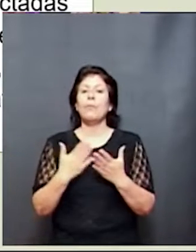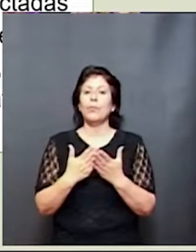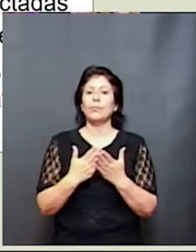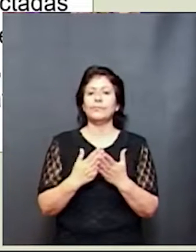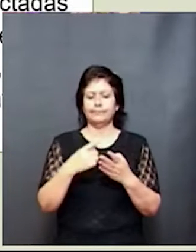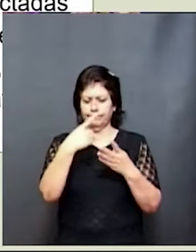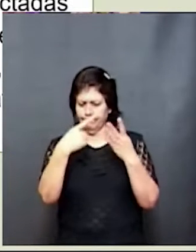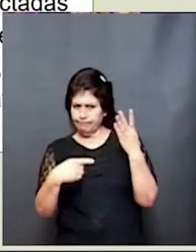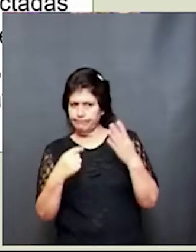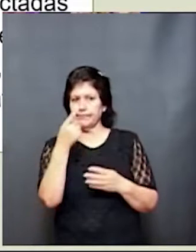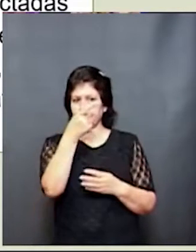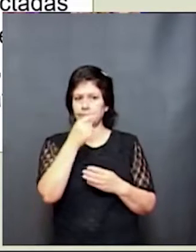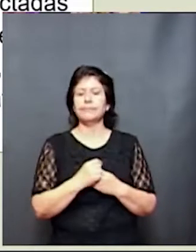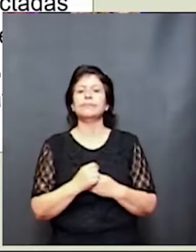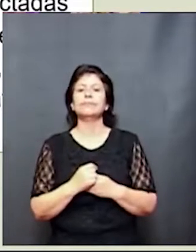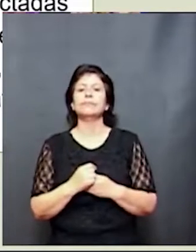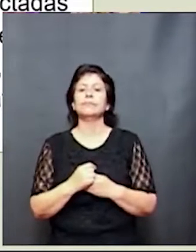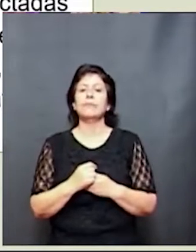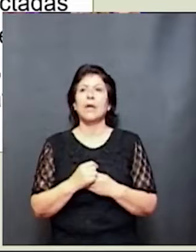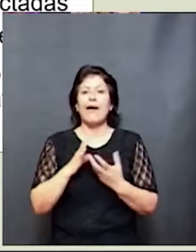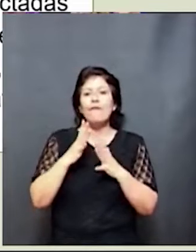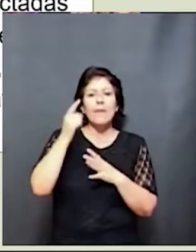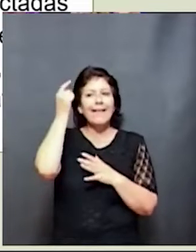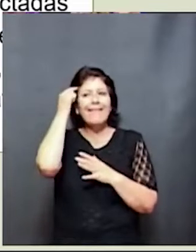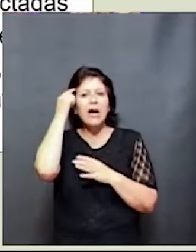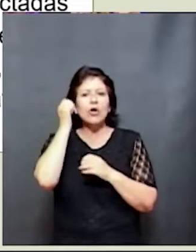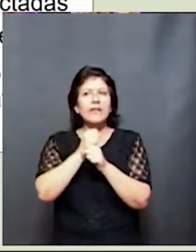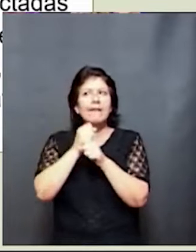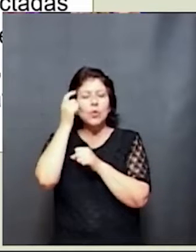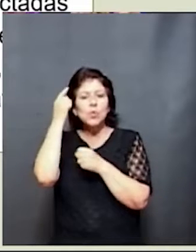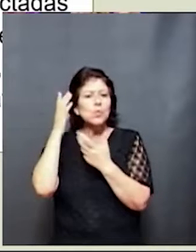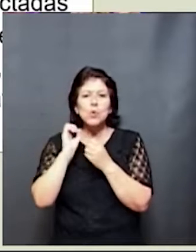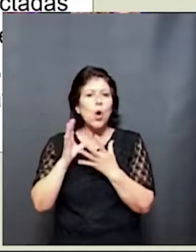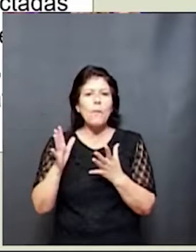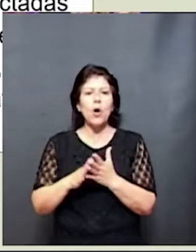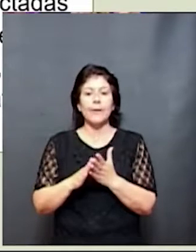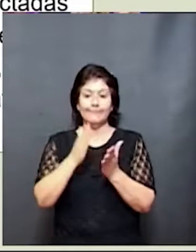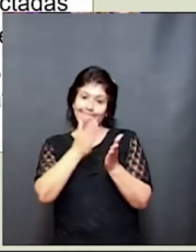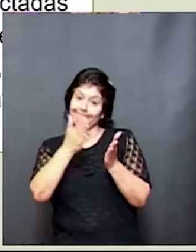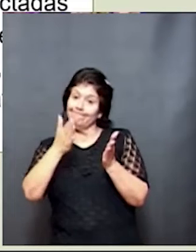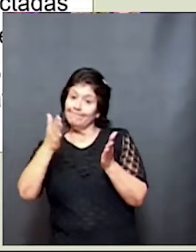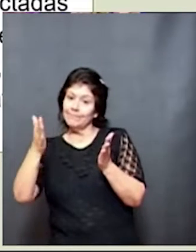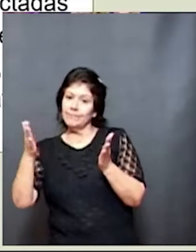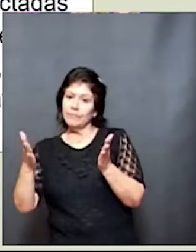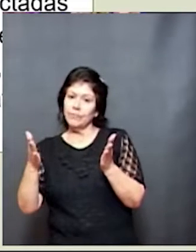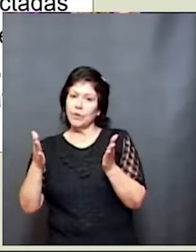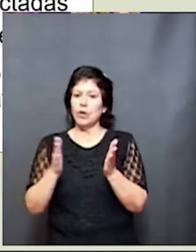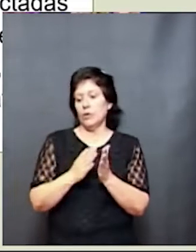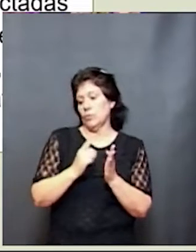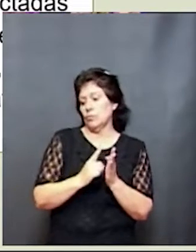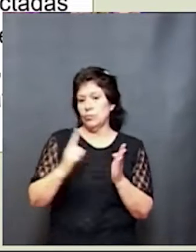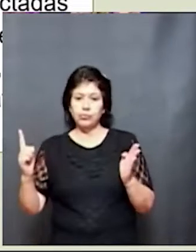migración, organización, laminación del cerebro, pero estas etapas que si bien en algún momento pueden ser consecutivas o se